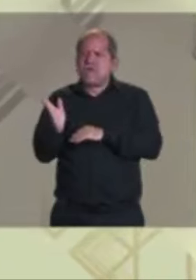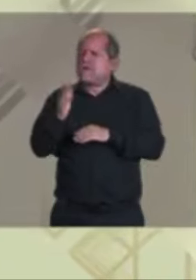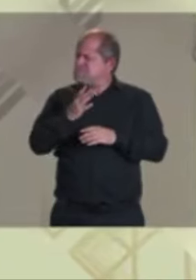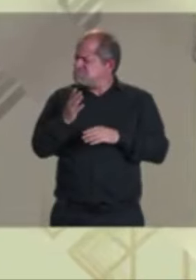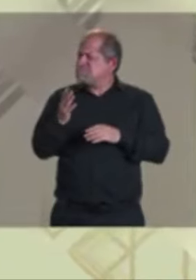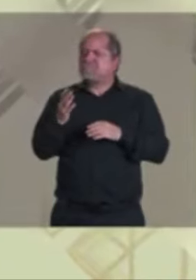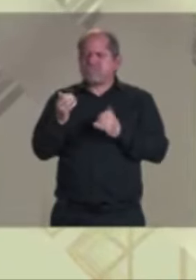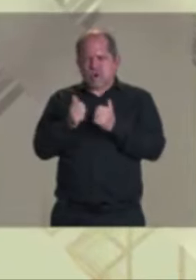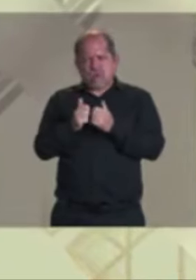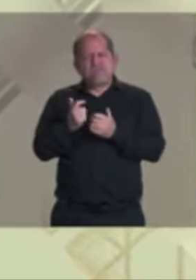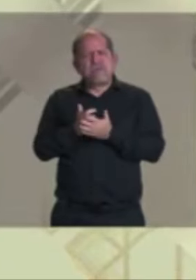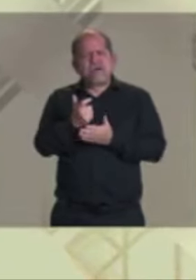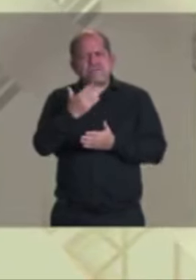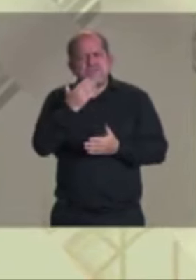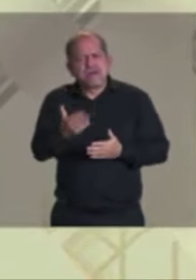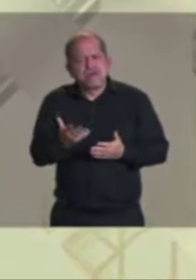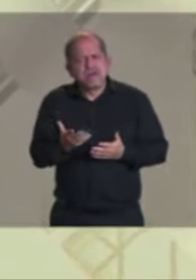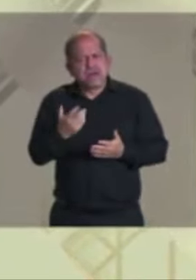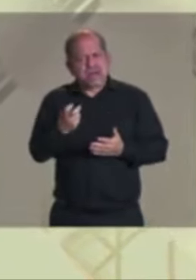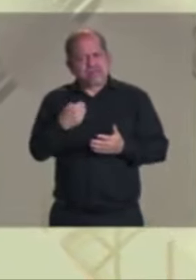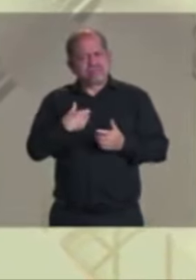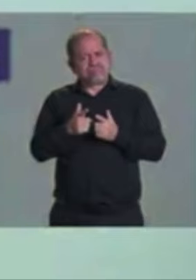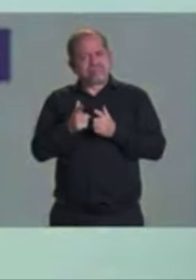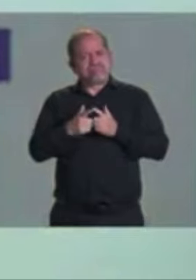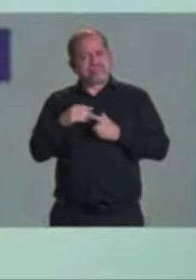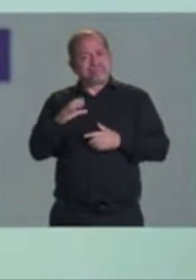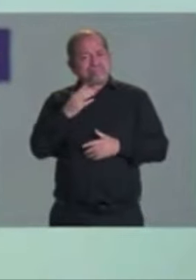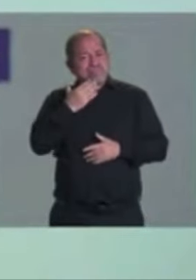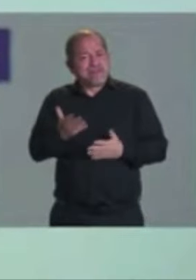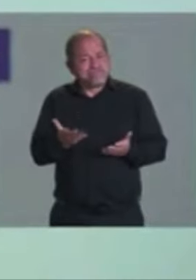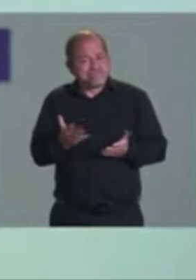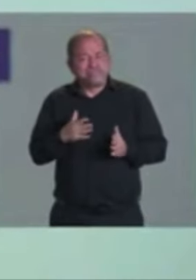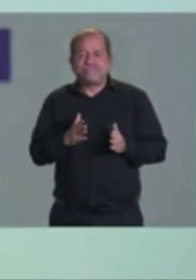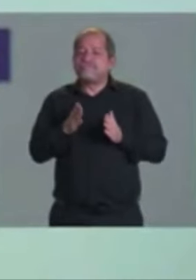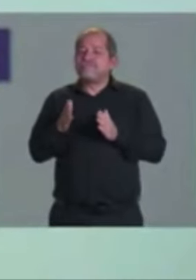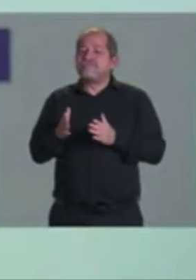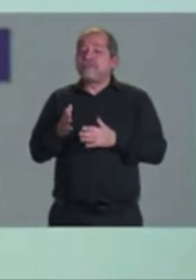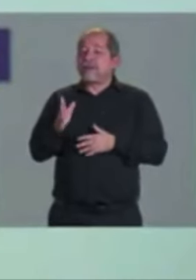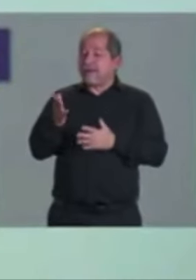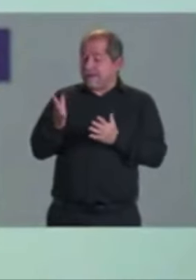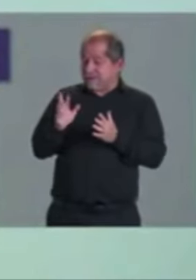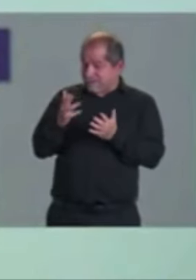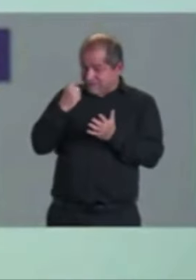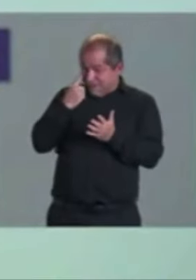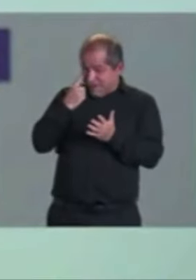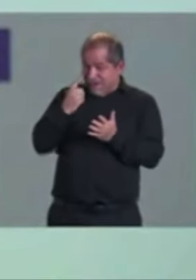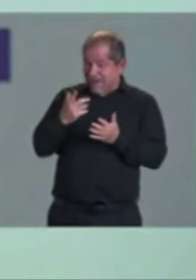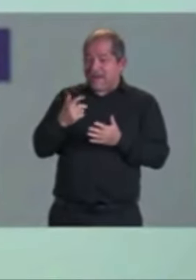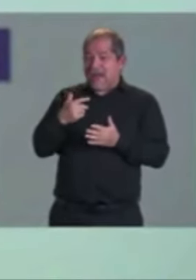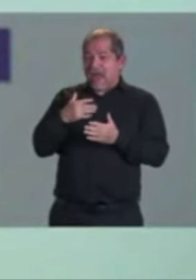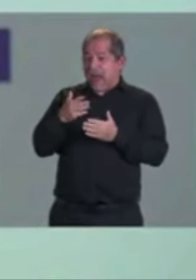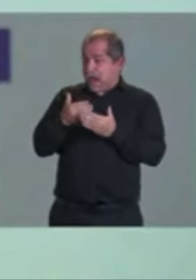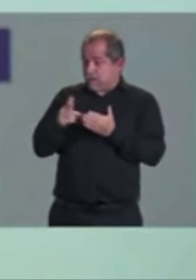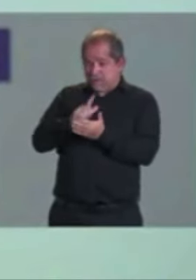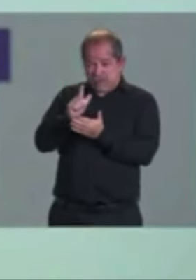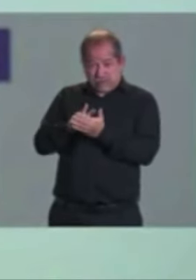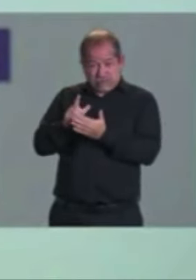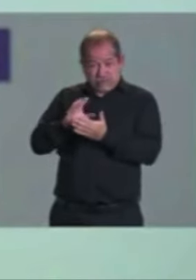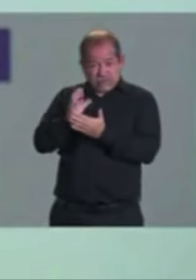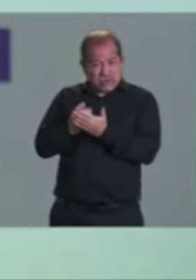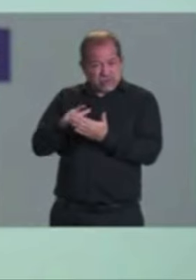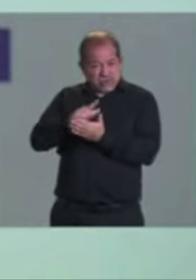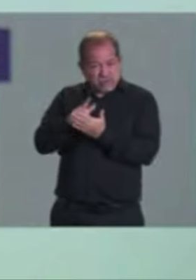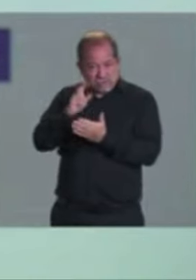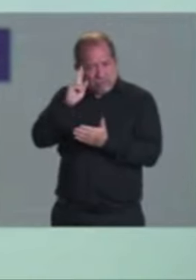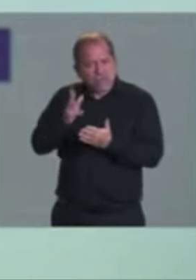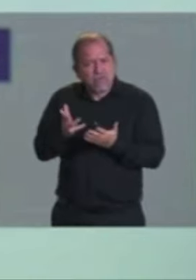Candidata Xochitl Gálvez. Le insisto a Claudia, tener contratos legales no es un delito. Ver al exmarido robando, eso sí es un delito, que